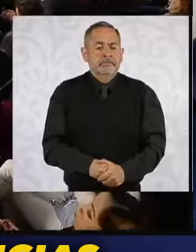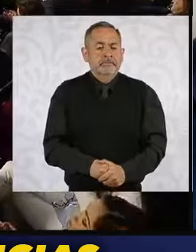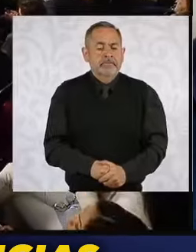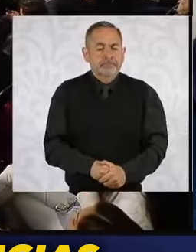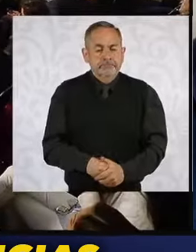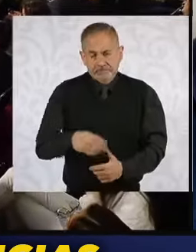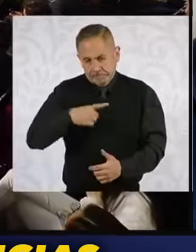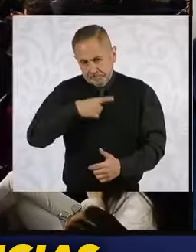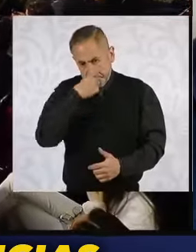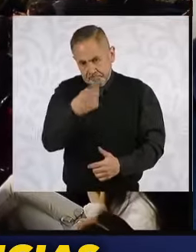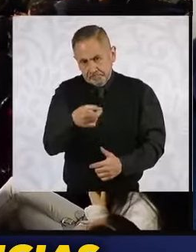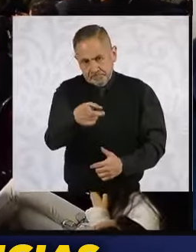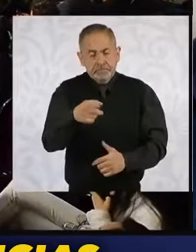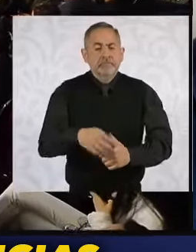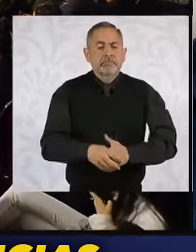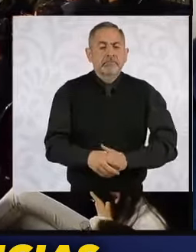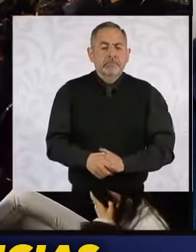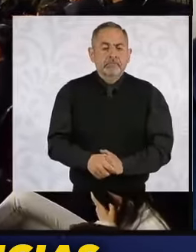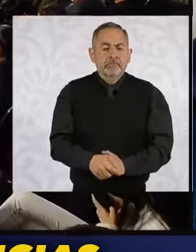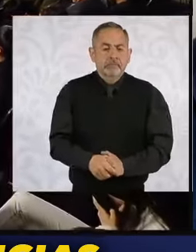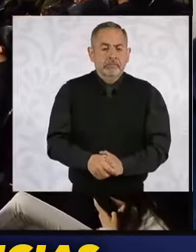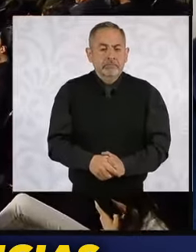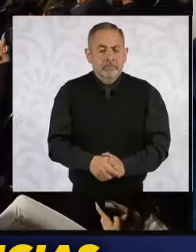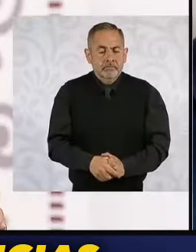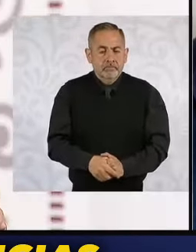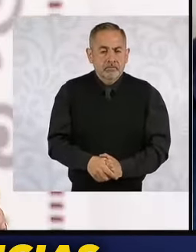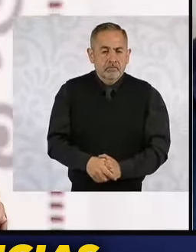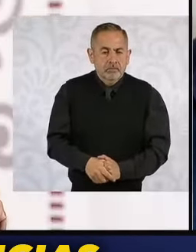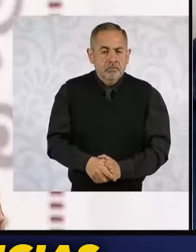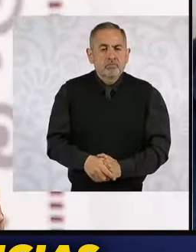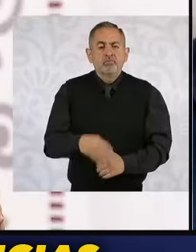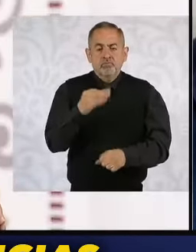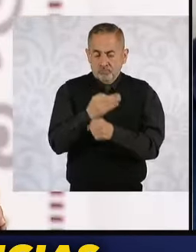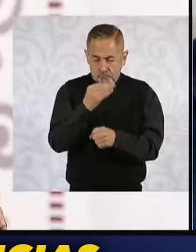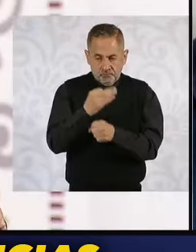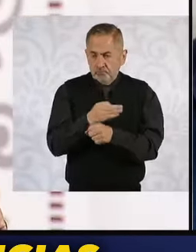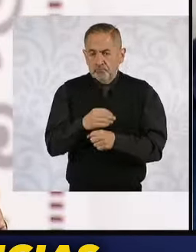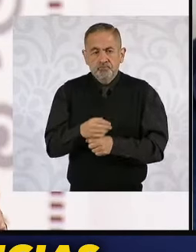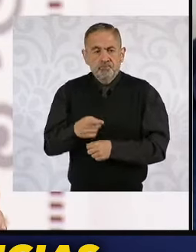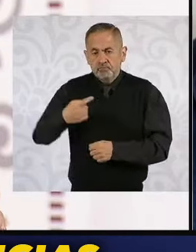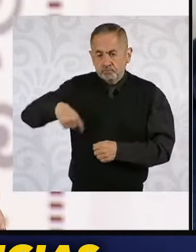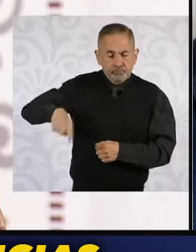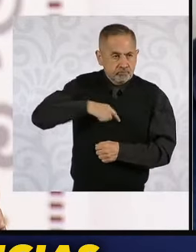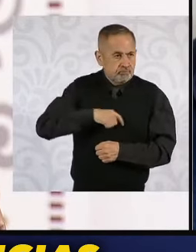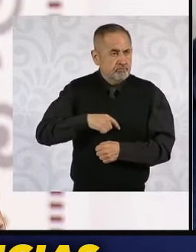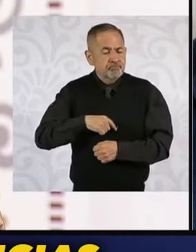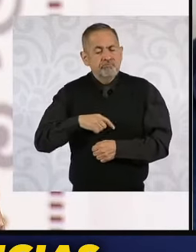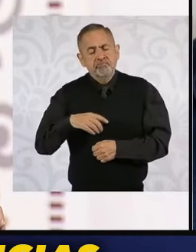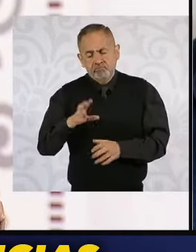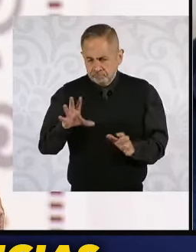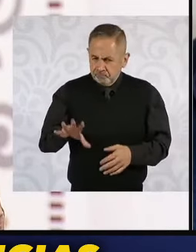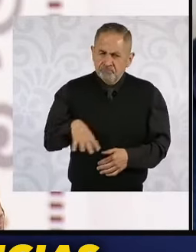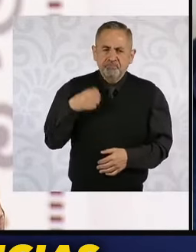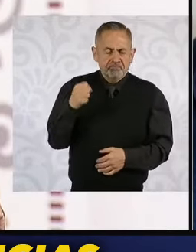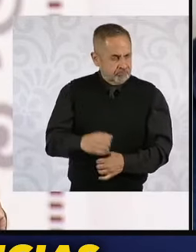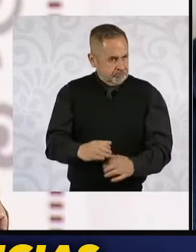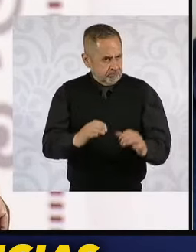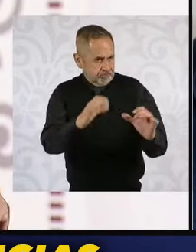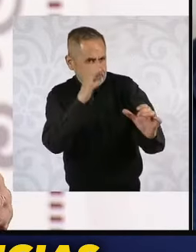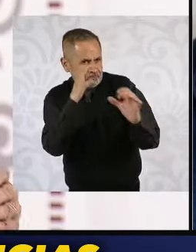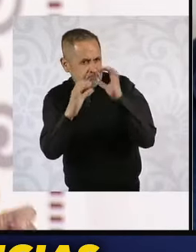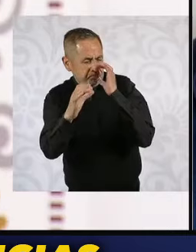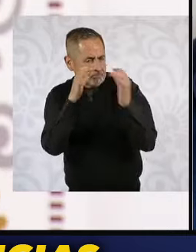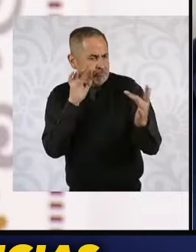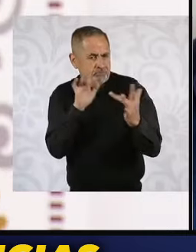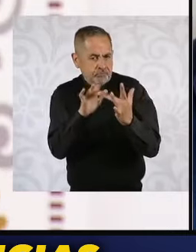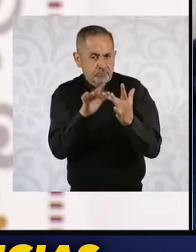le diría yo lo siguiente, estamos haciendo un esfuerzo de comunicación, por eso